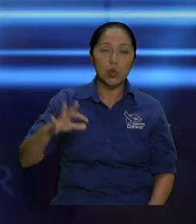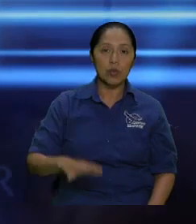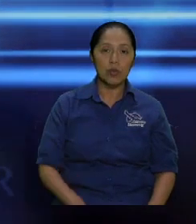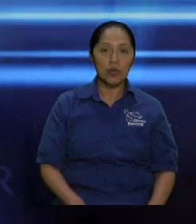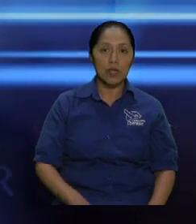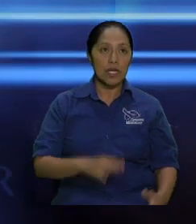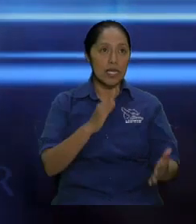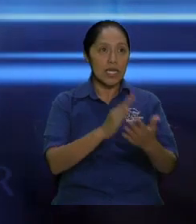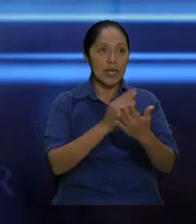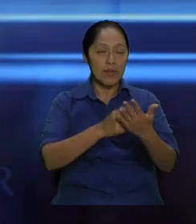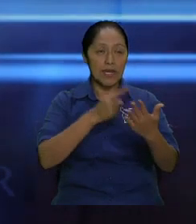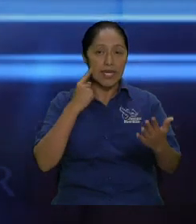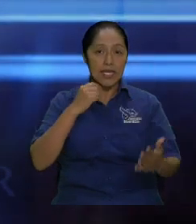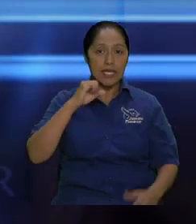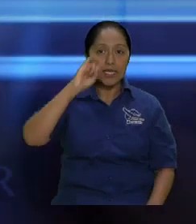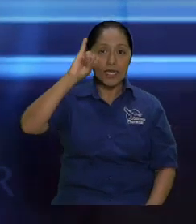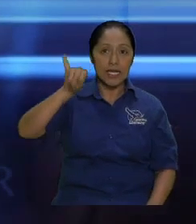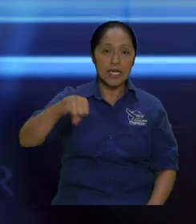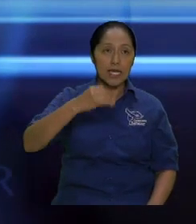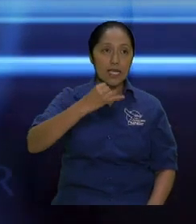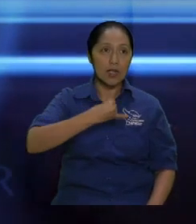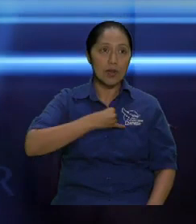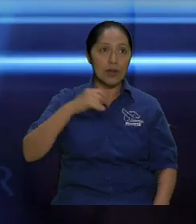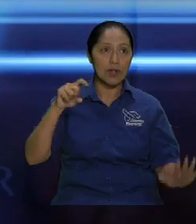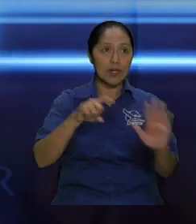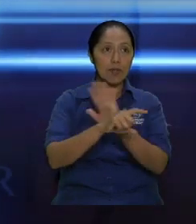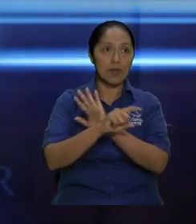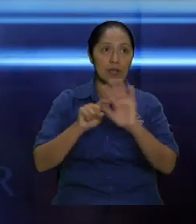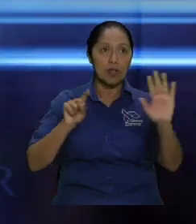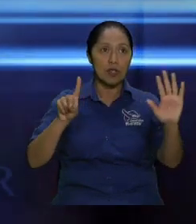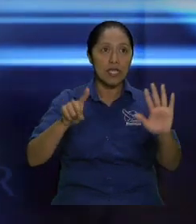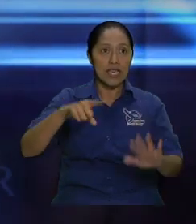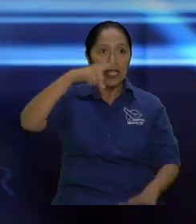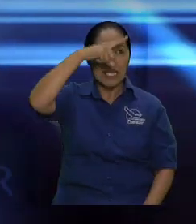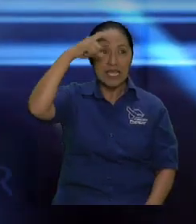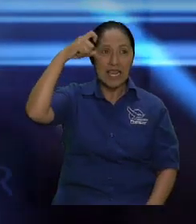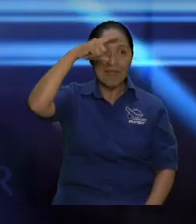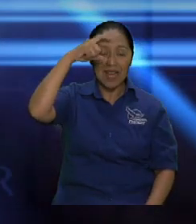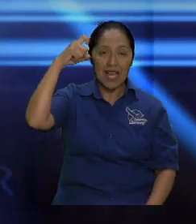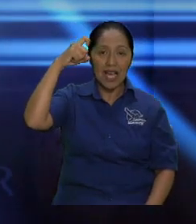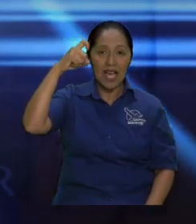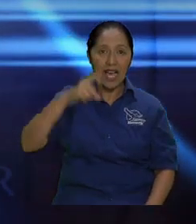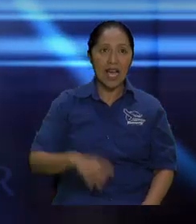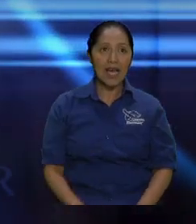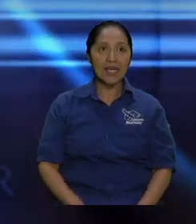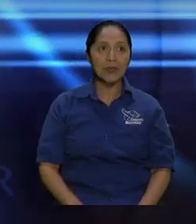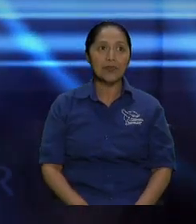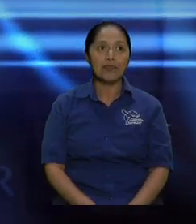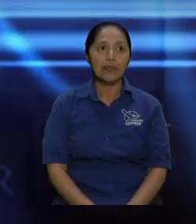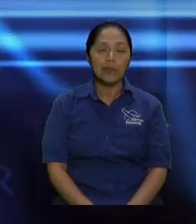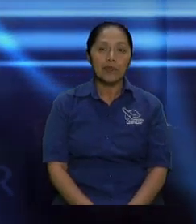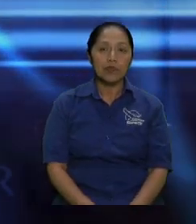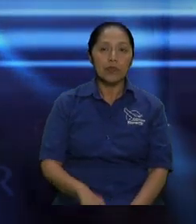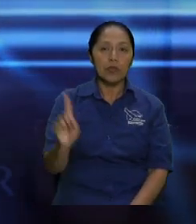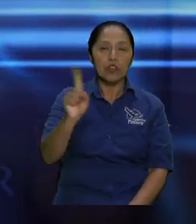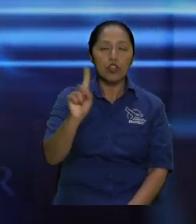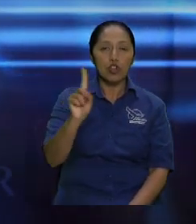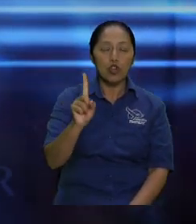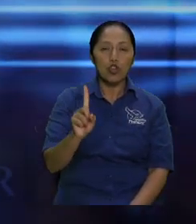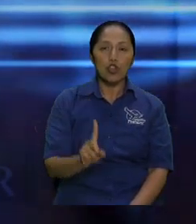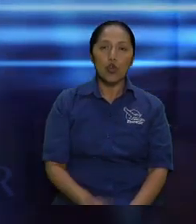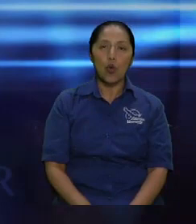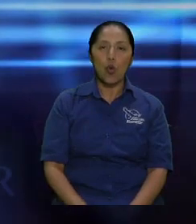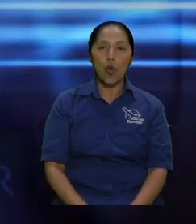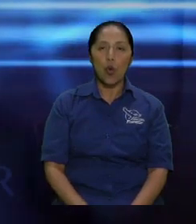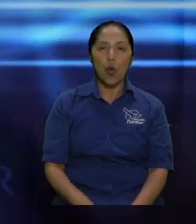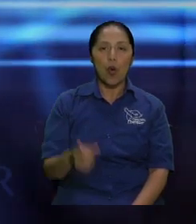sino por el alimento que permanece para vida eterna. Aquí hay dos alimentos y